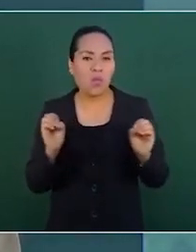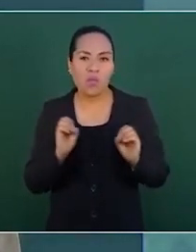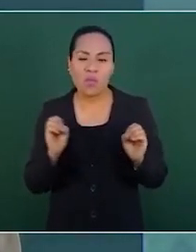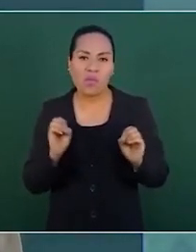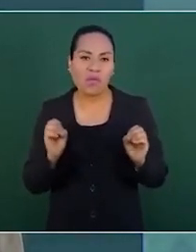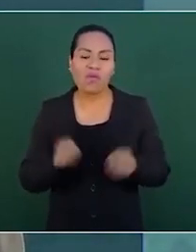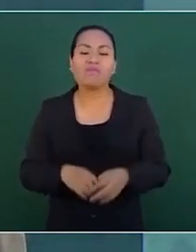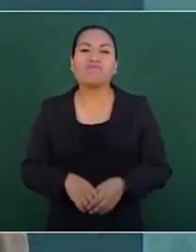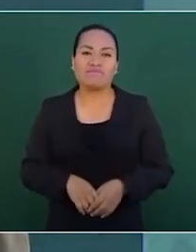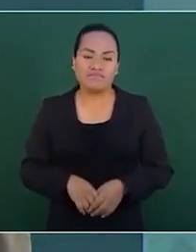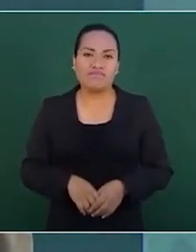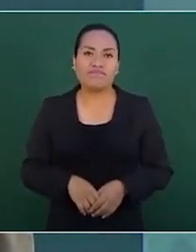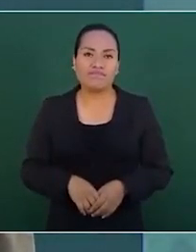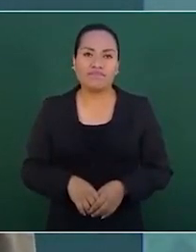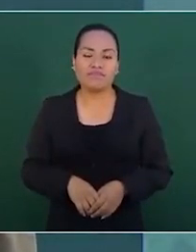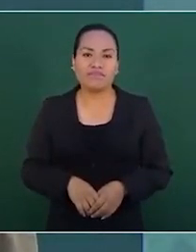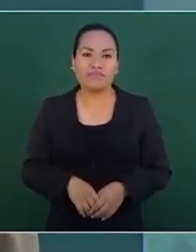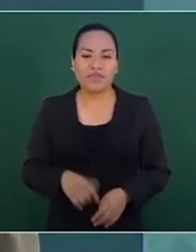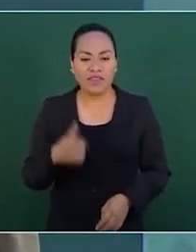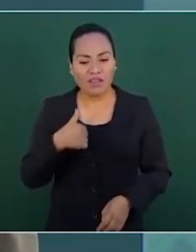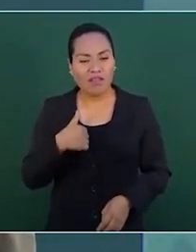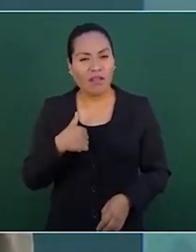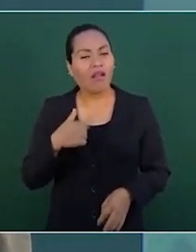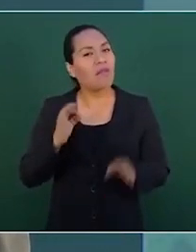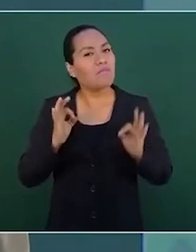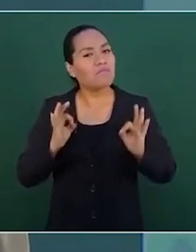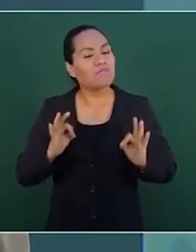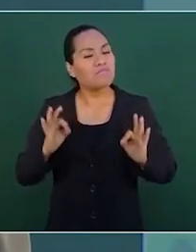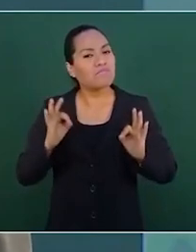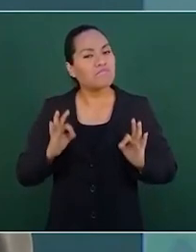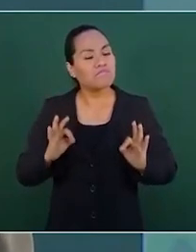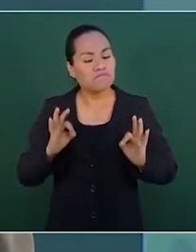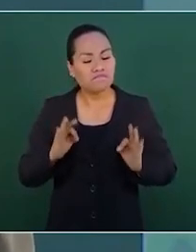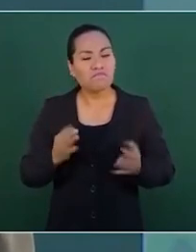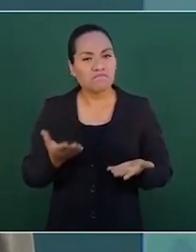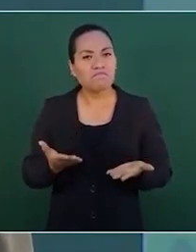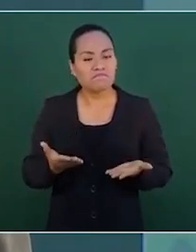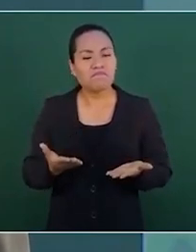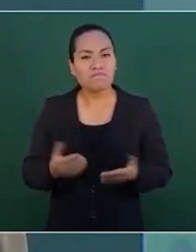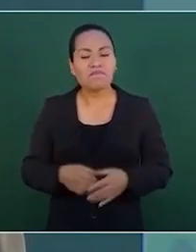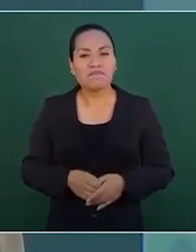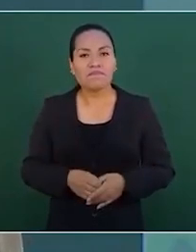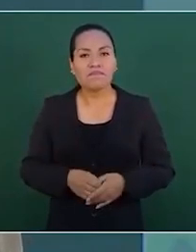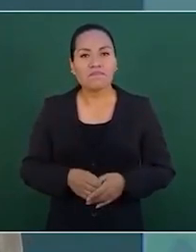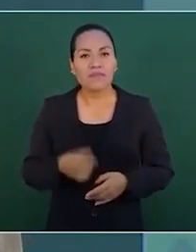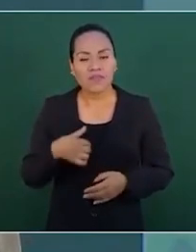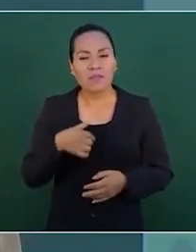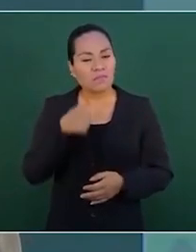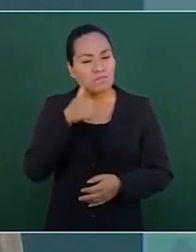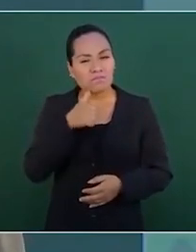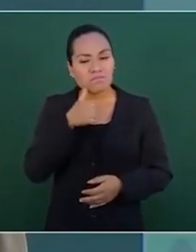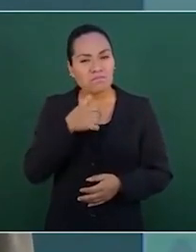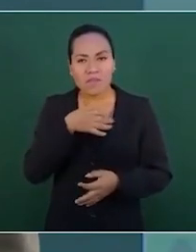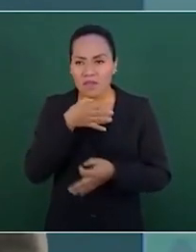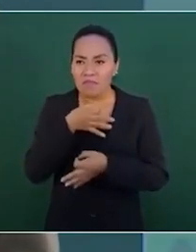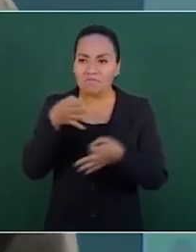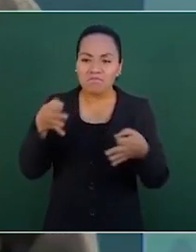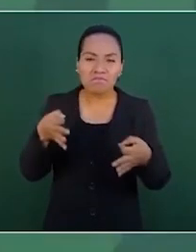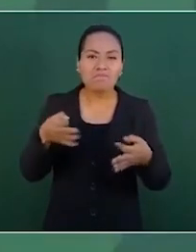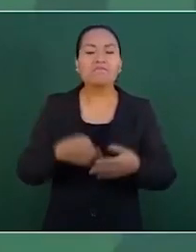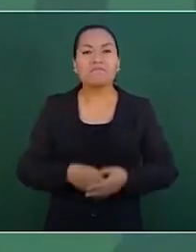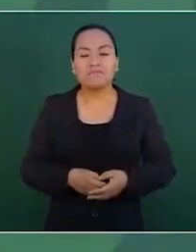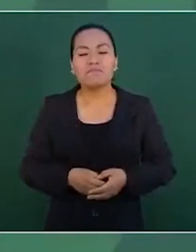Lo dijimos y me llena de satisfacción repetirlo. Dijimos que